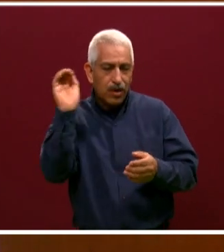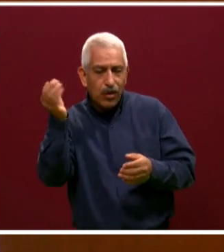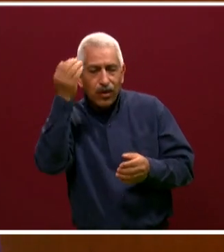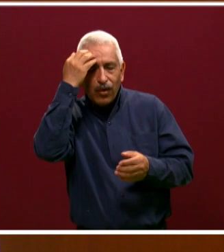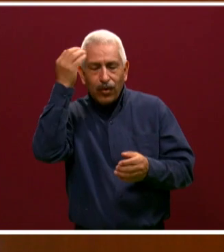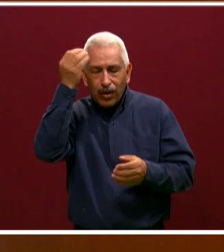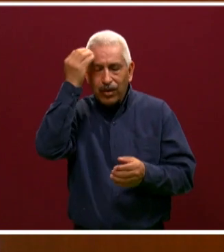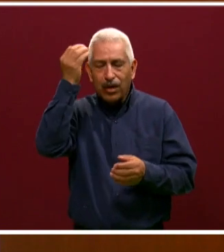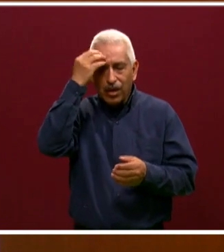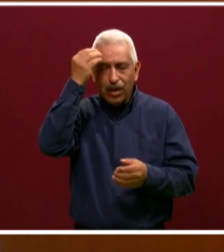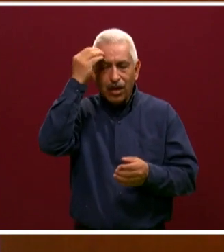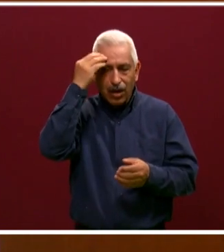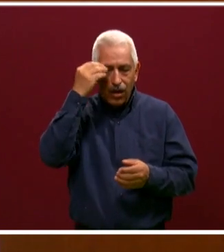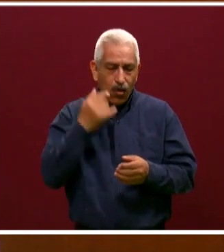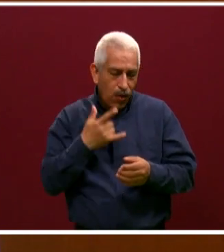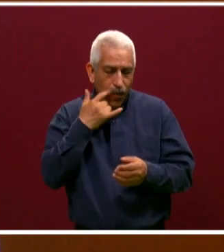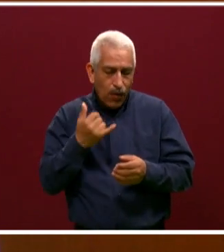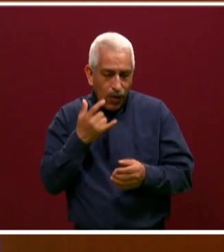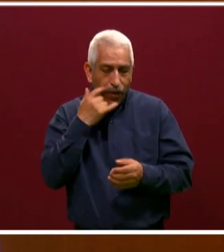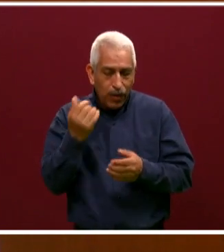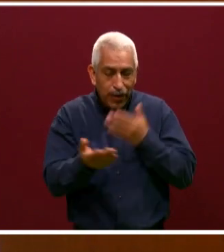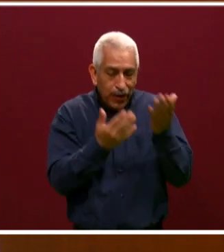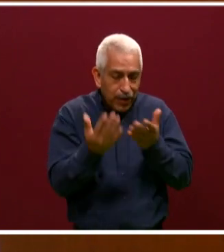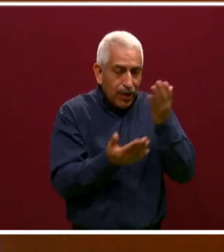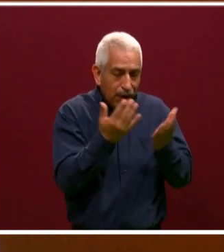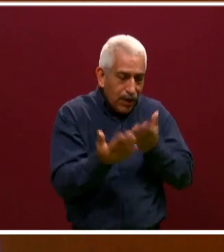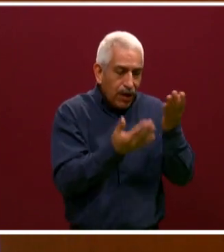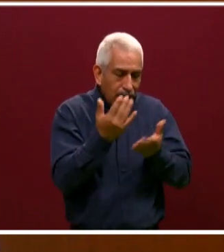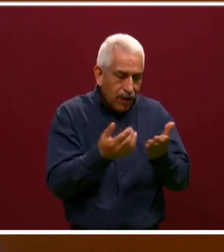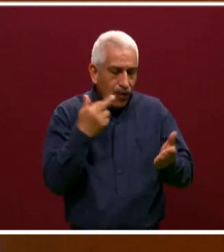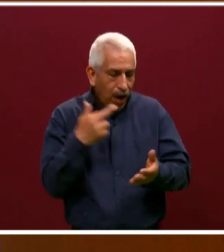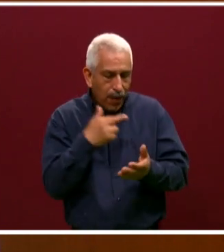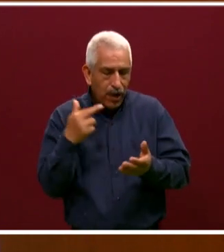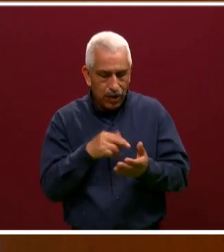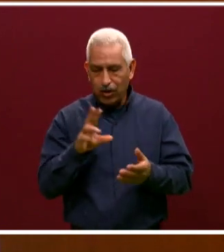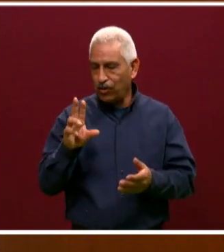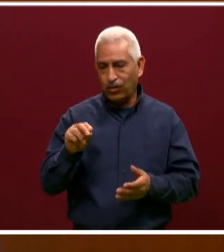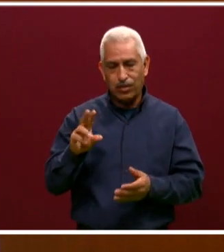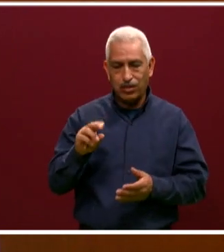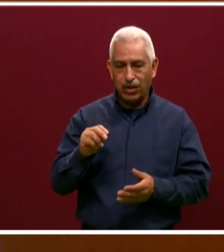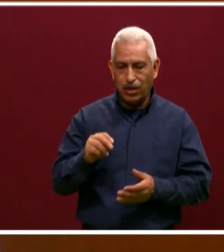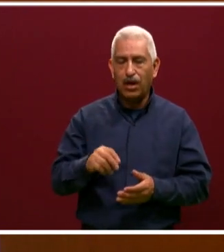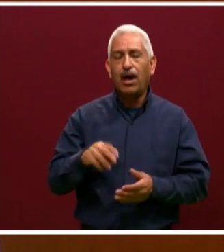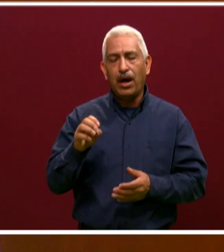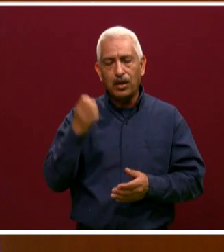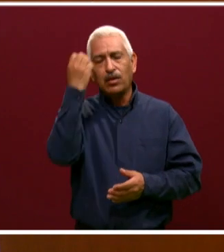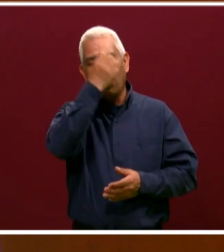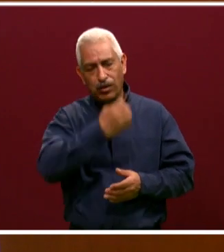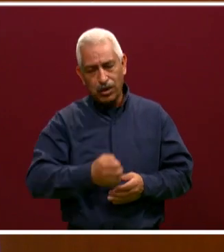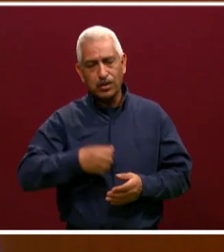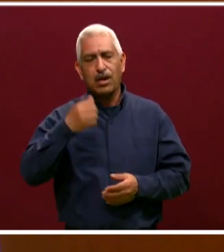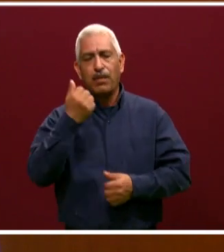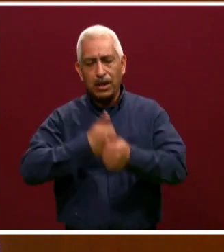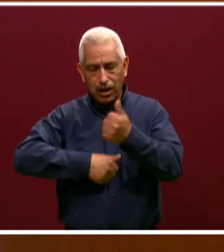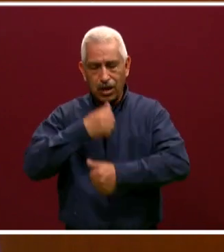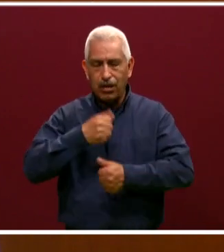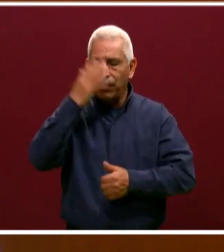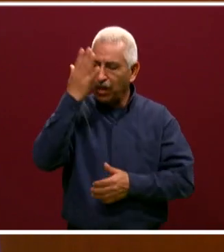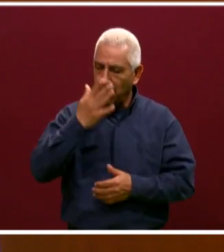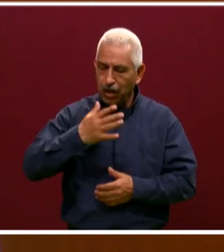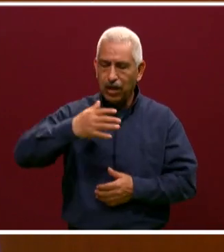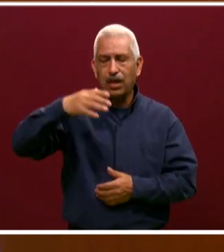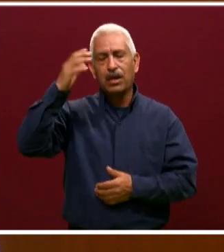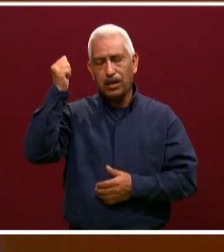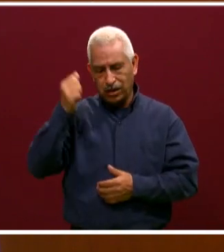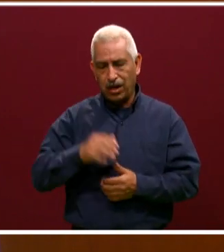matándose, estudiando de ninguna manera. Es exclusivamente habilidades. Sin embargo, a partir del 16 de marzo van a poder